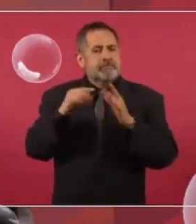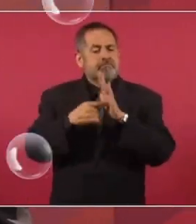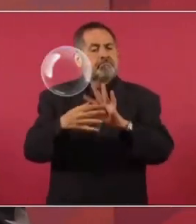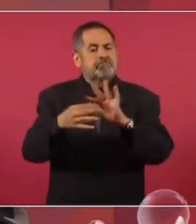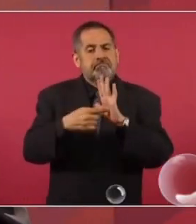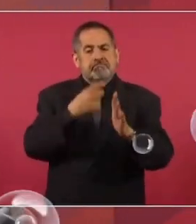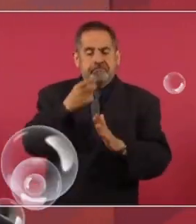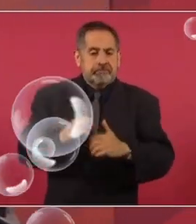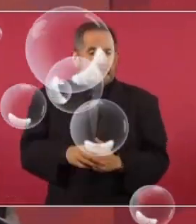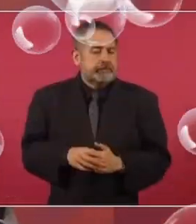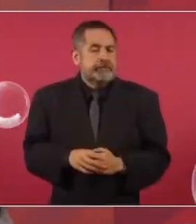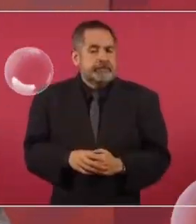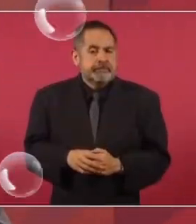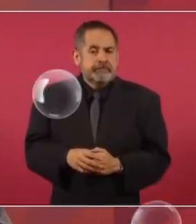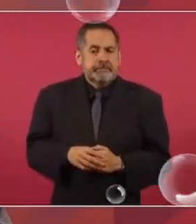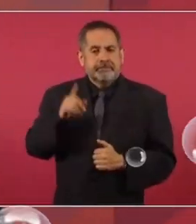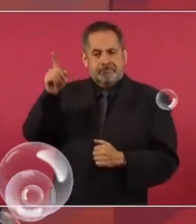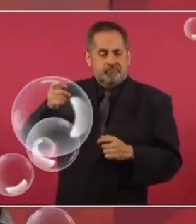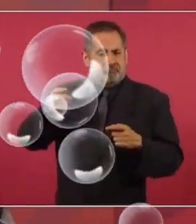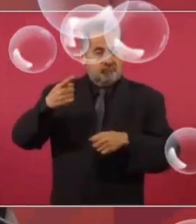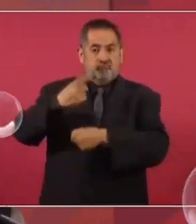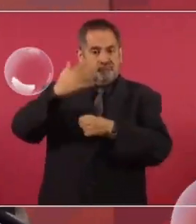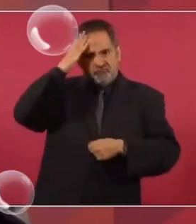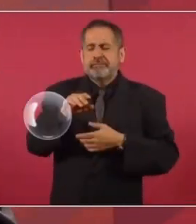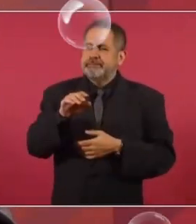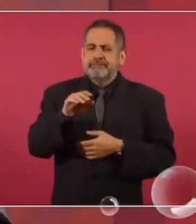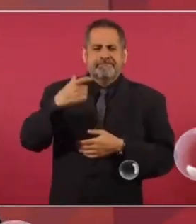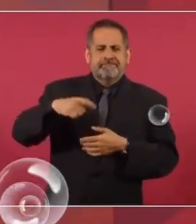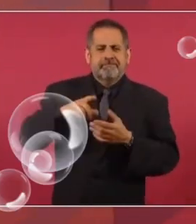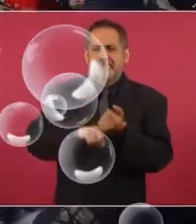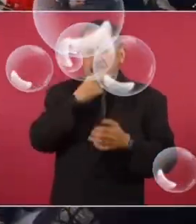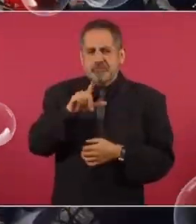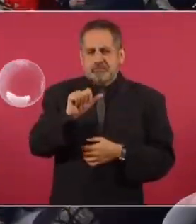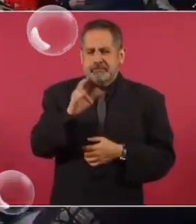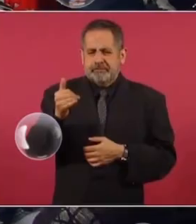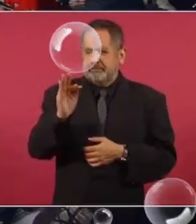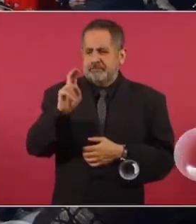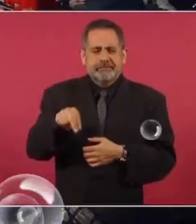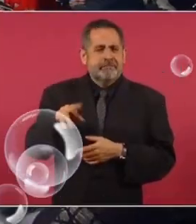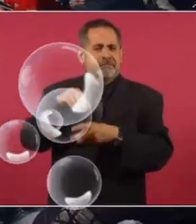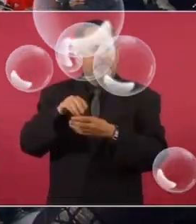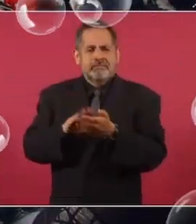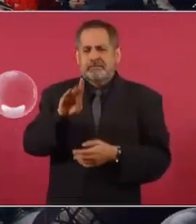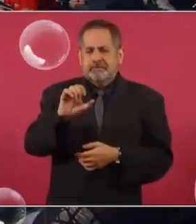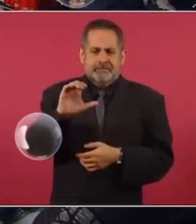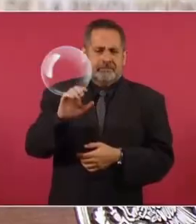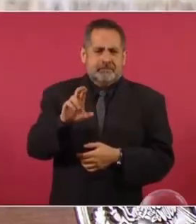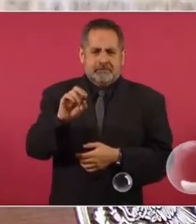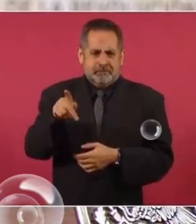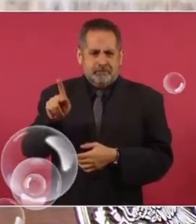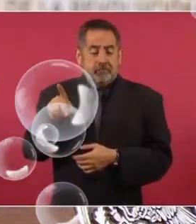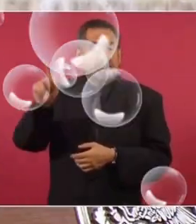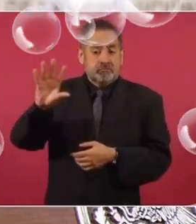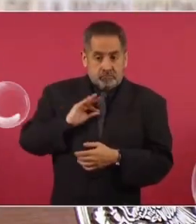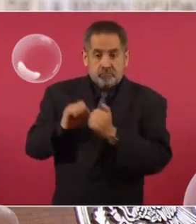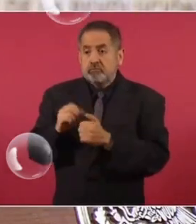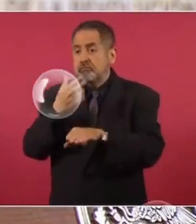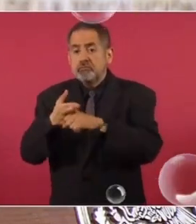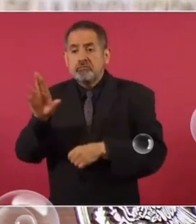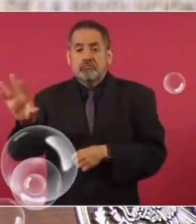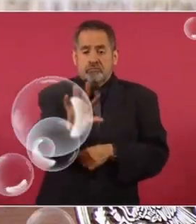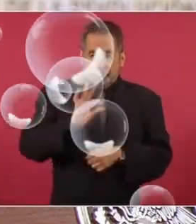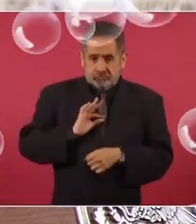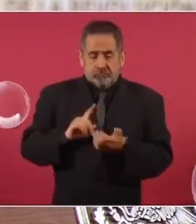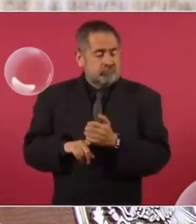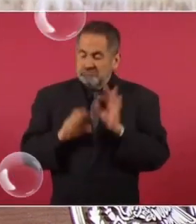aquí que el que maneja el principal fondo de inversión, Larry Finn, del fondo BlackRock, me mandó a decir a través del secretario de Hacienda